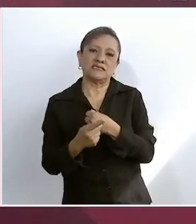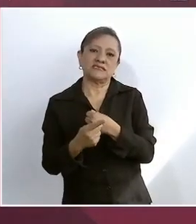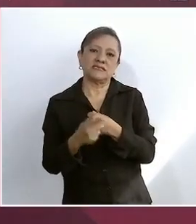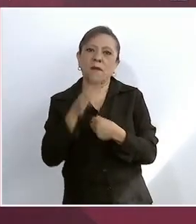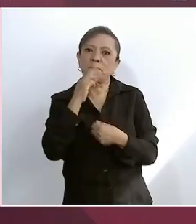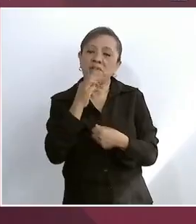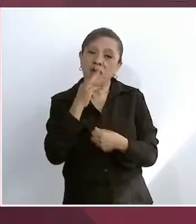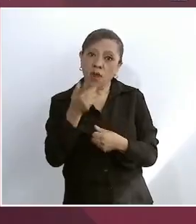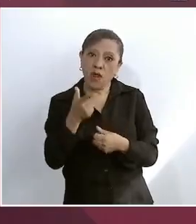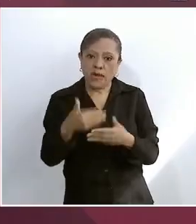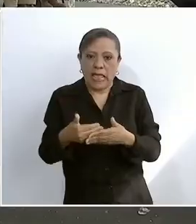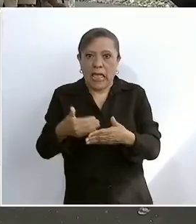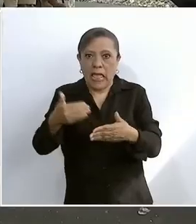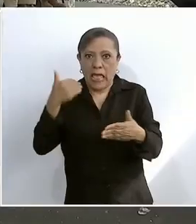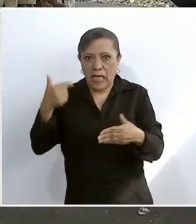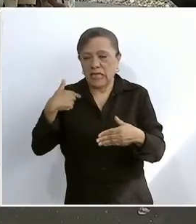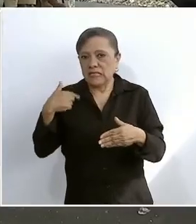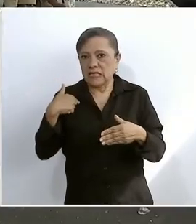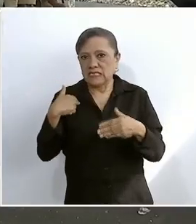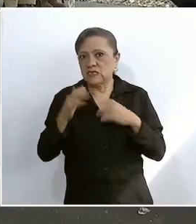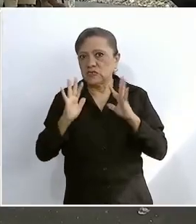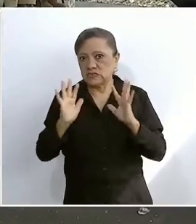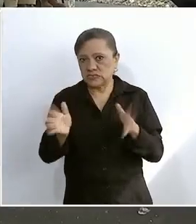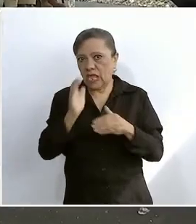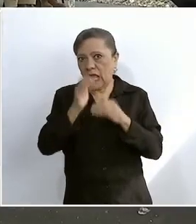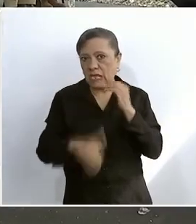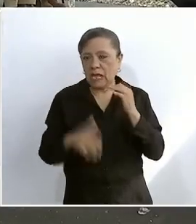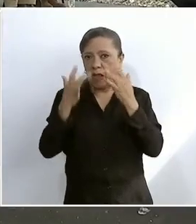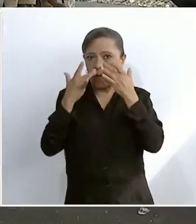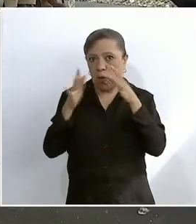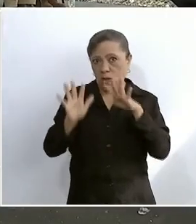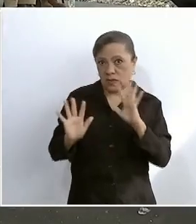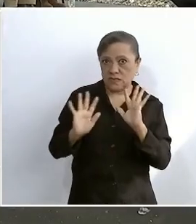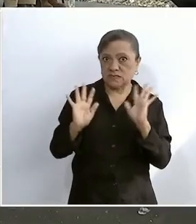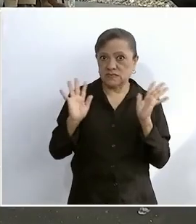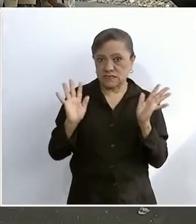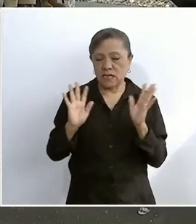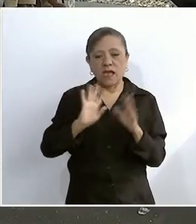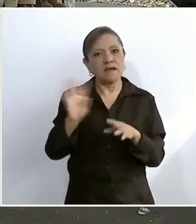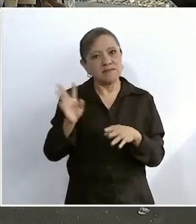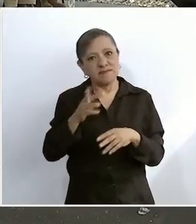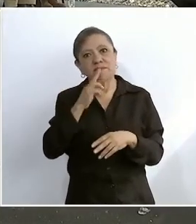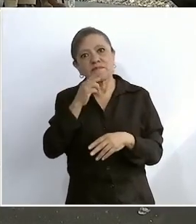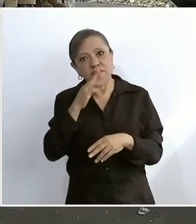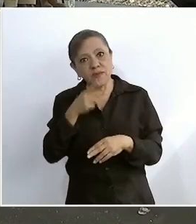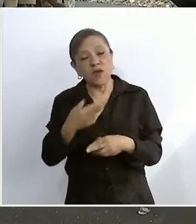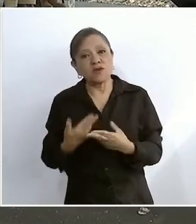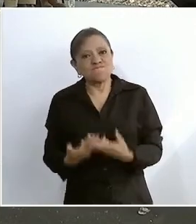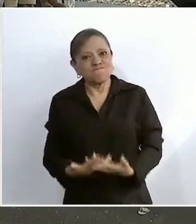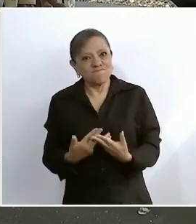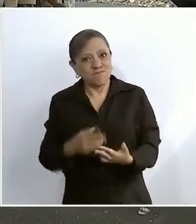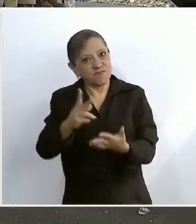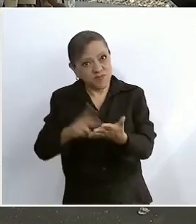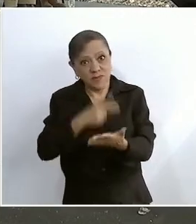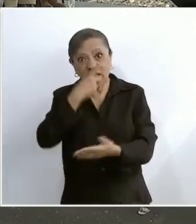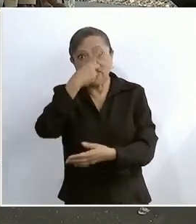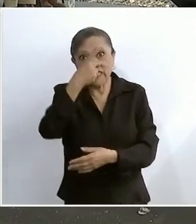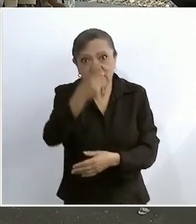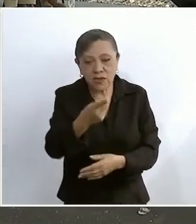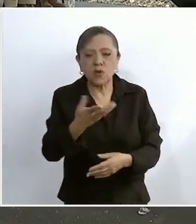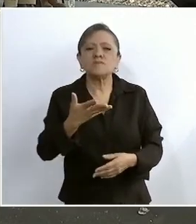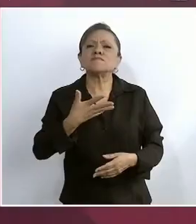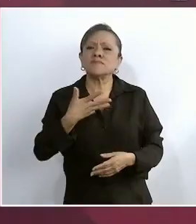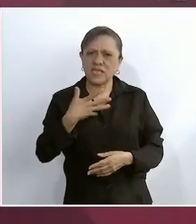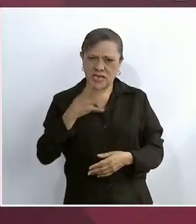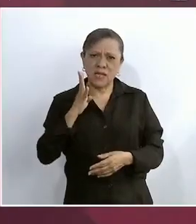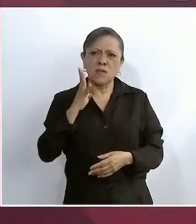Antes de que termine mi mandato vamos a tener, reitero, un sistema